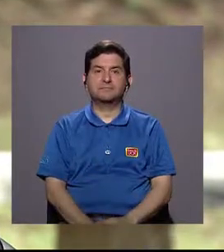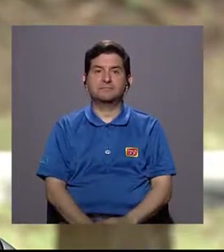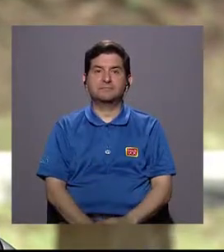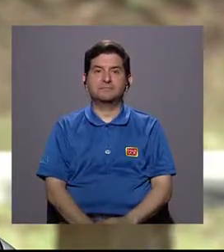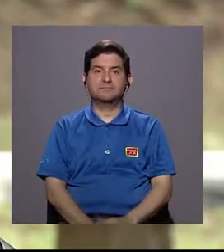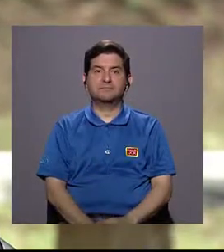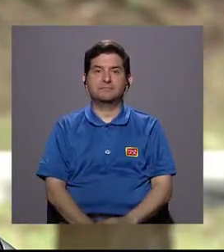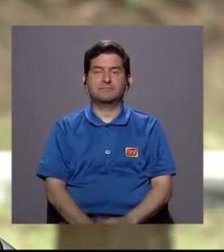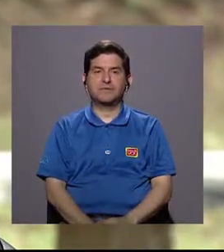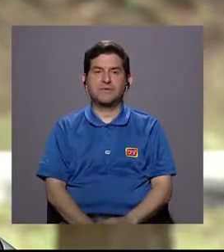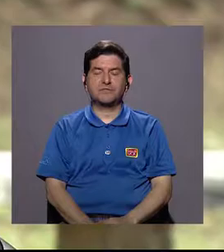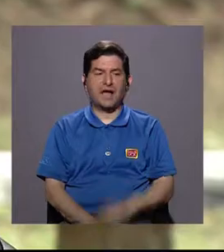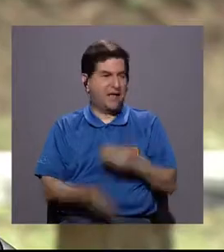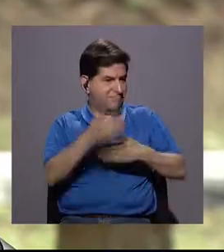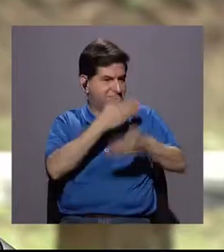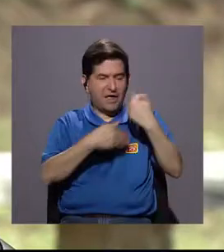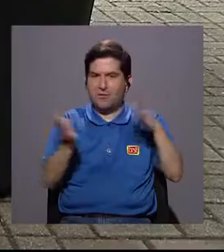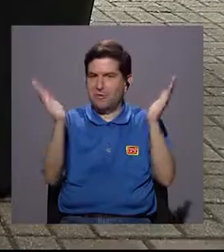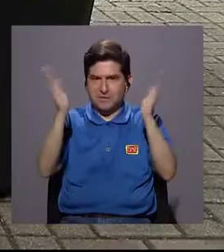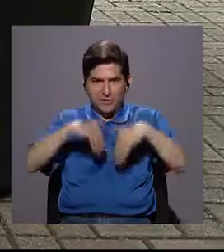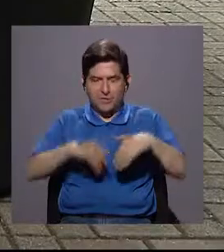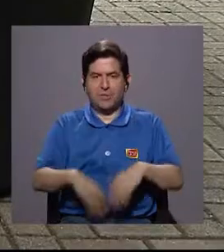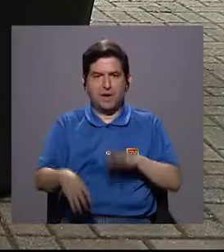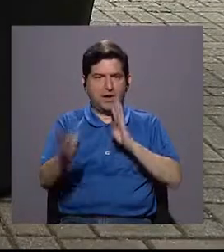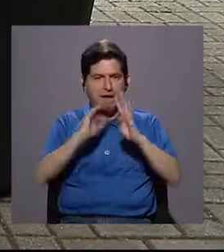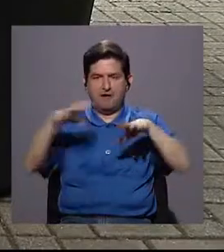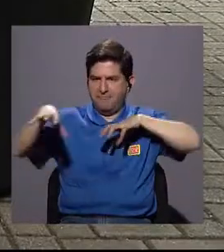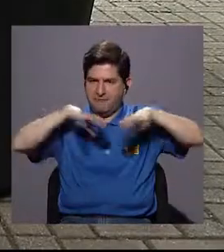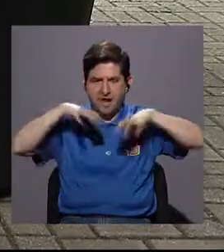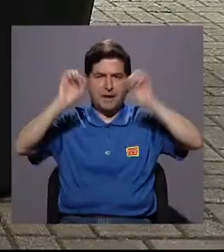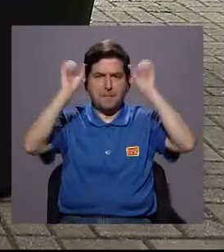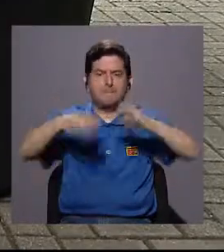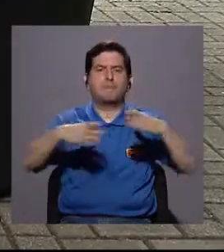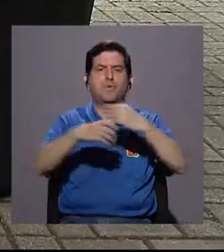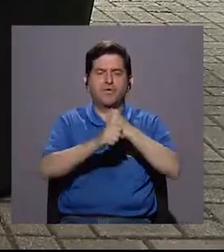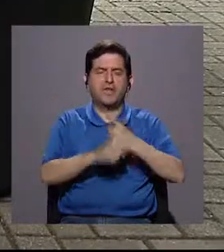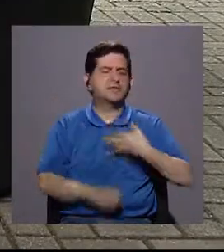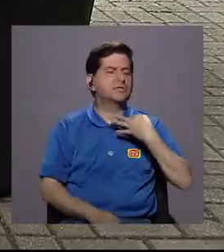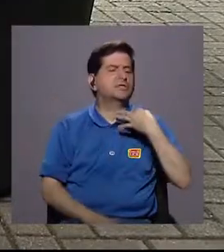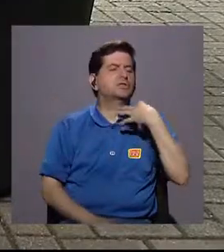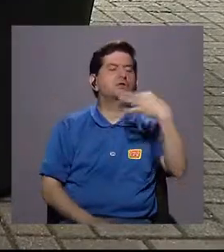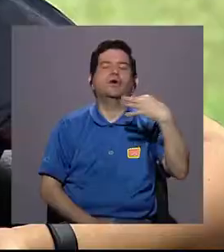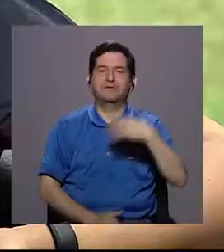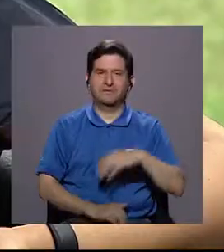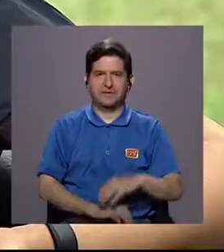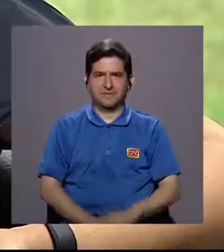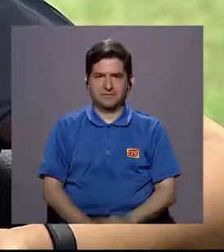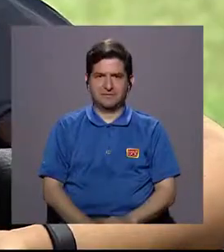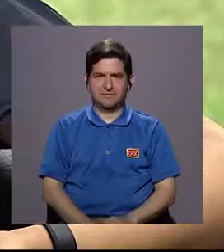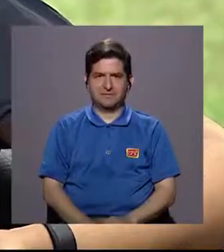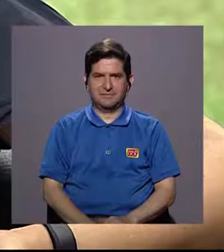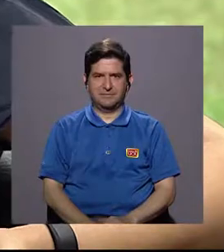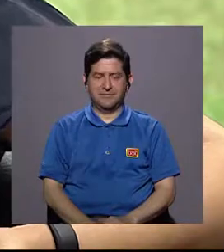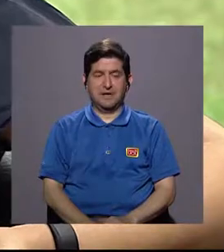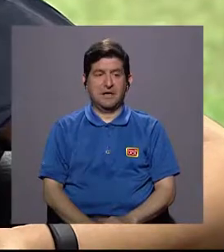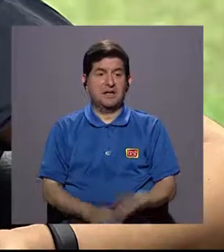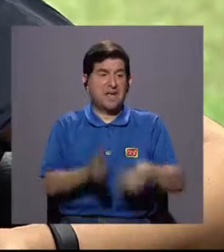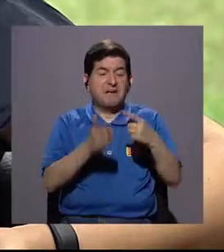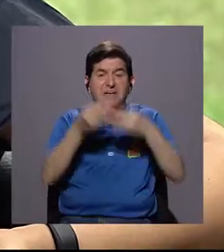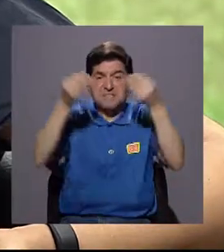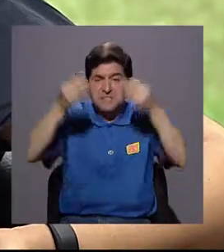Entonces ya no hay vuelta atrás. Bueno, ahora si hablemos de acciones que podemos hacer en la cotidianidad que están causando